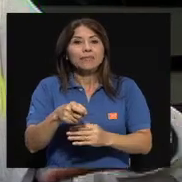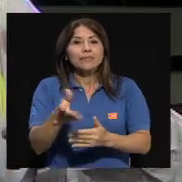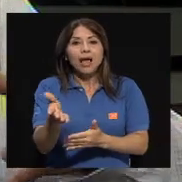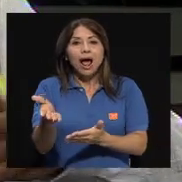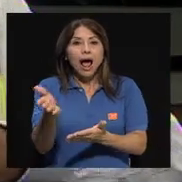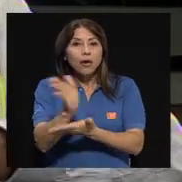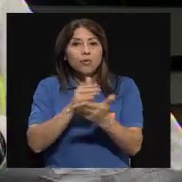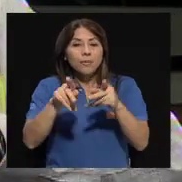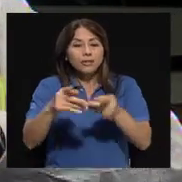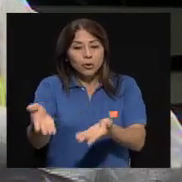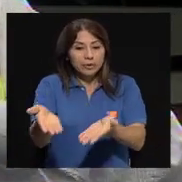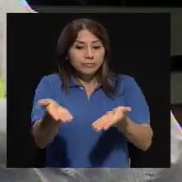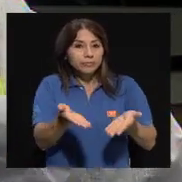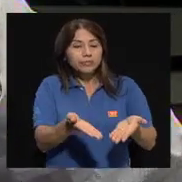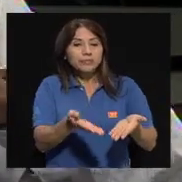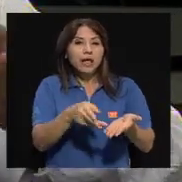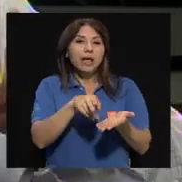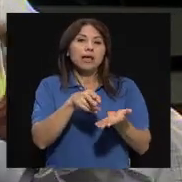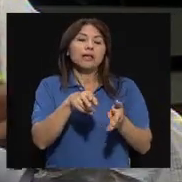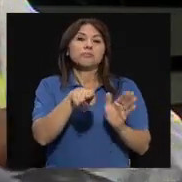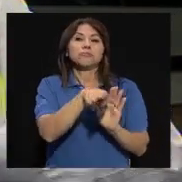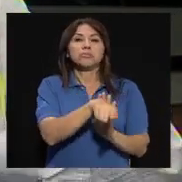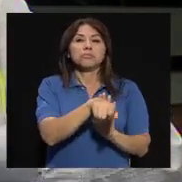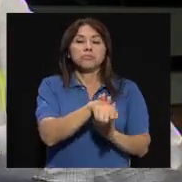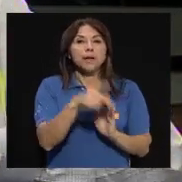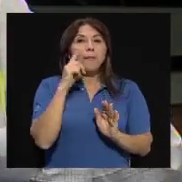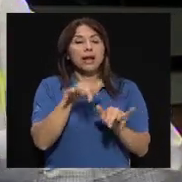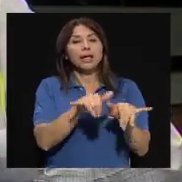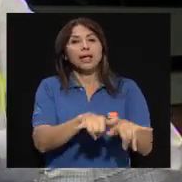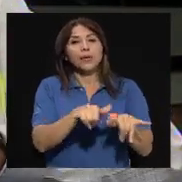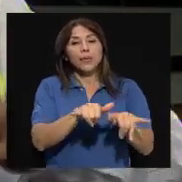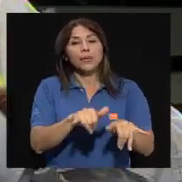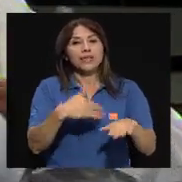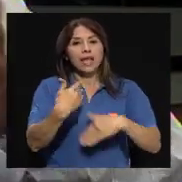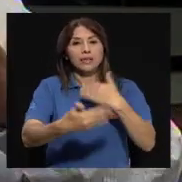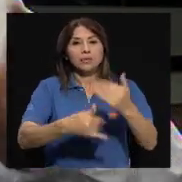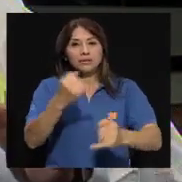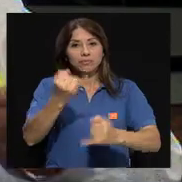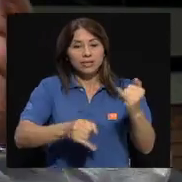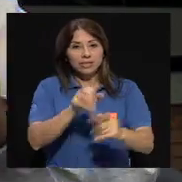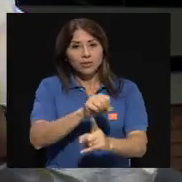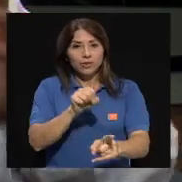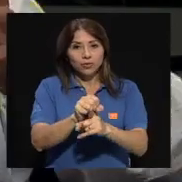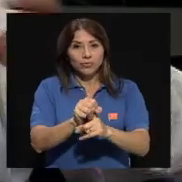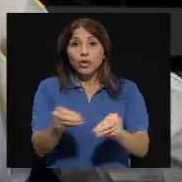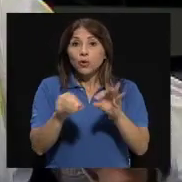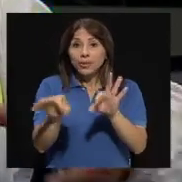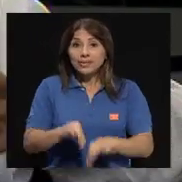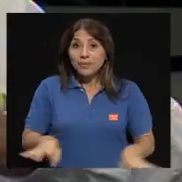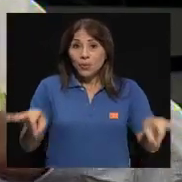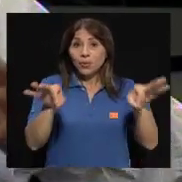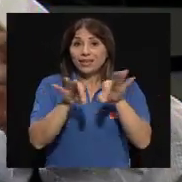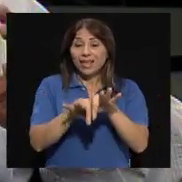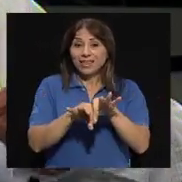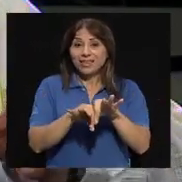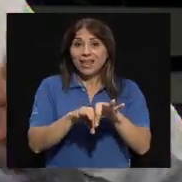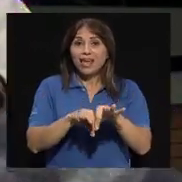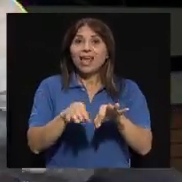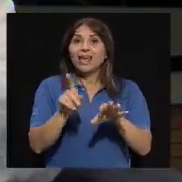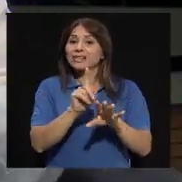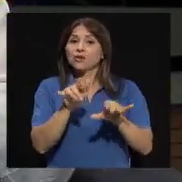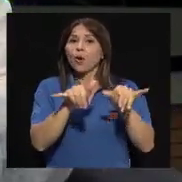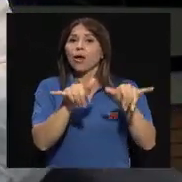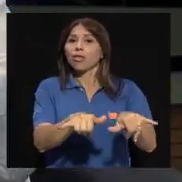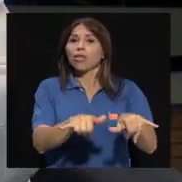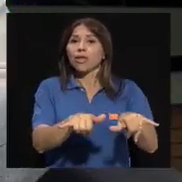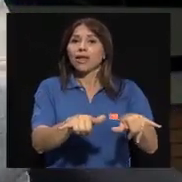un lugar donde atenderlos y que pasen la situación de crisis. Lo más importante es alejarse de la zona caliente e ir a una